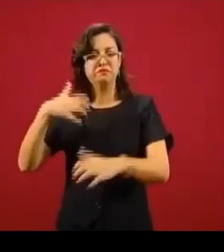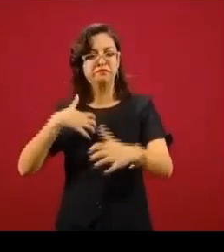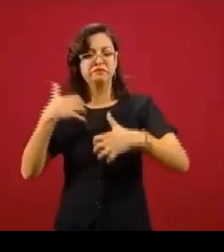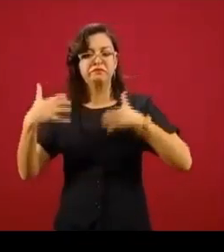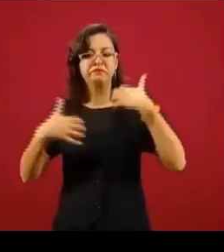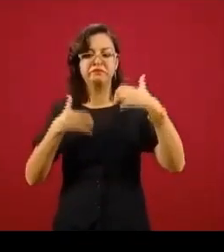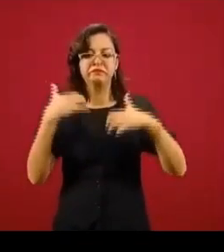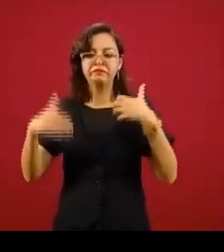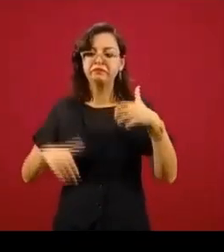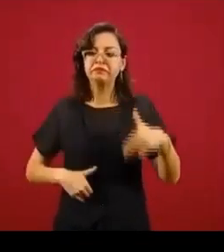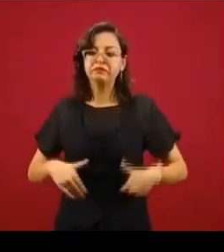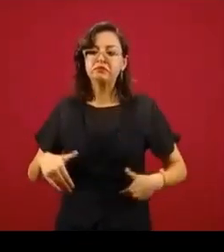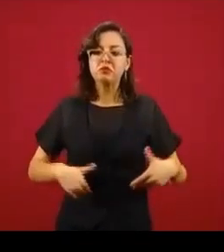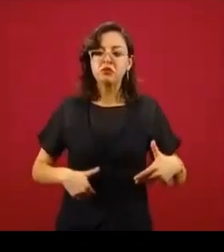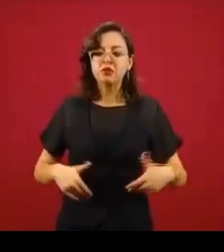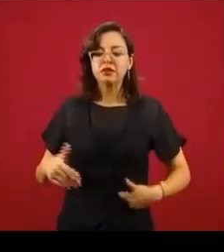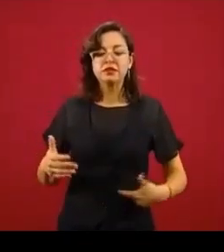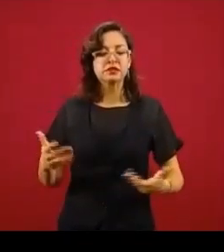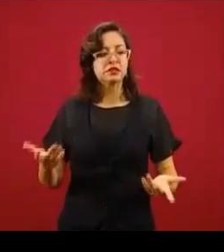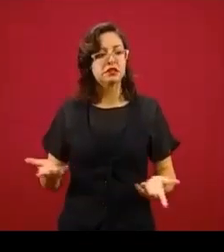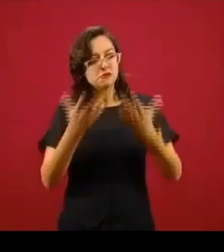porque pues ya no hay corrupción.